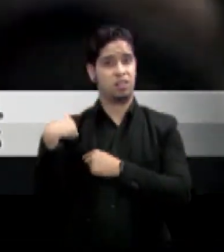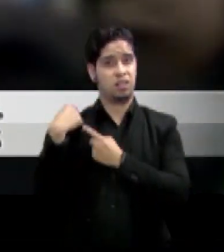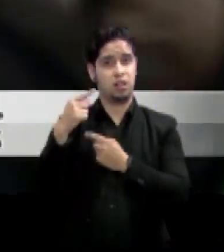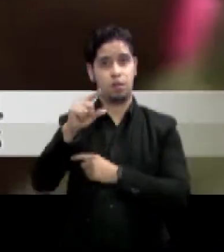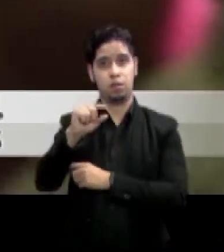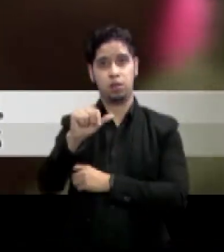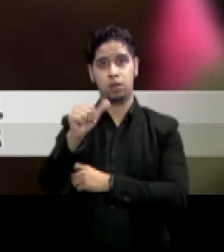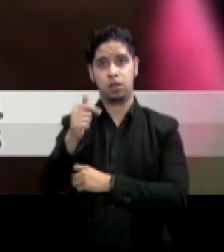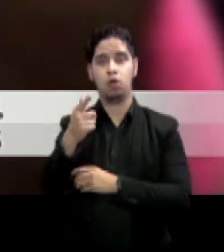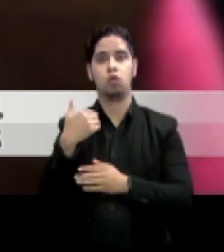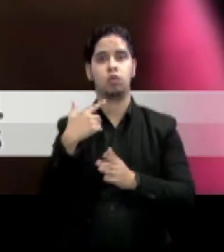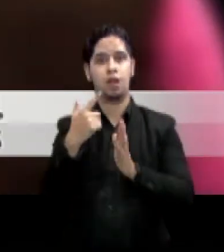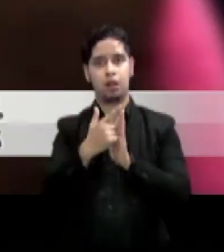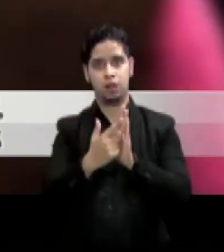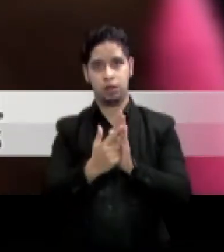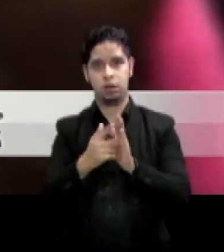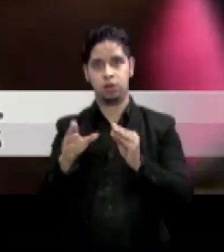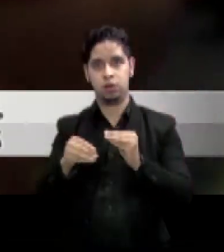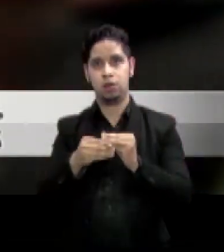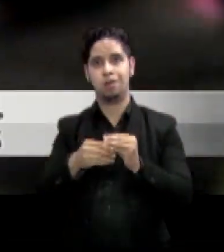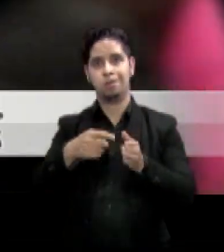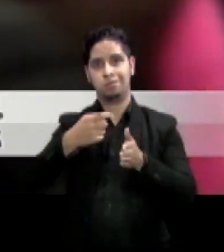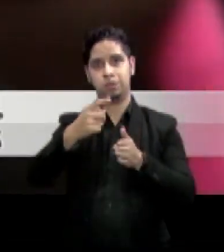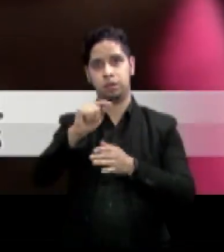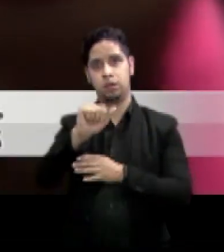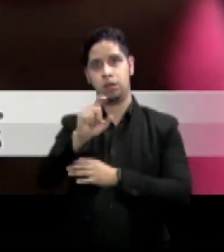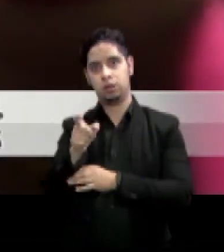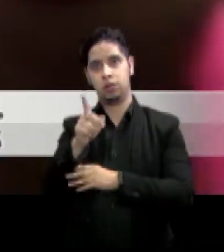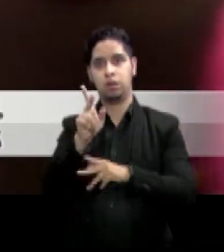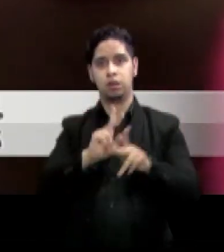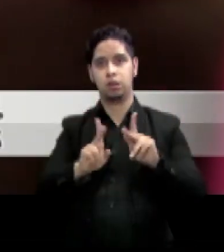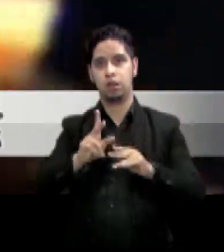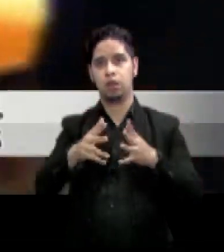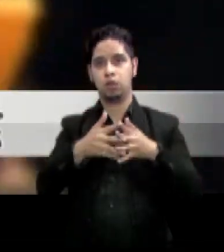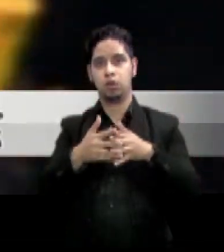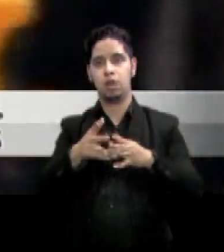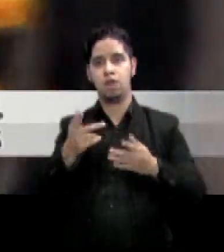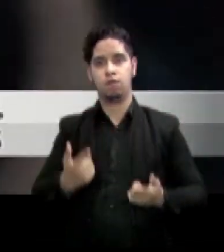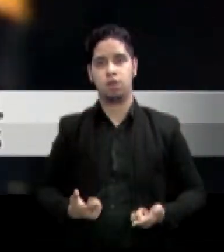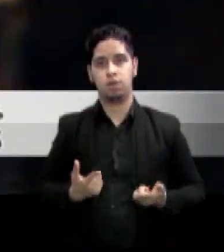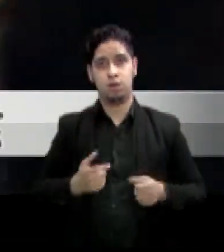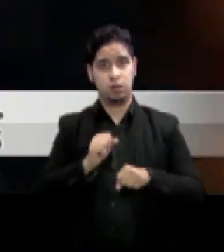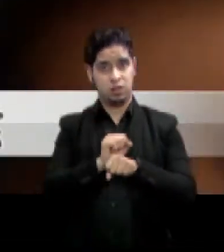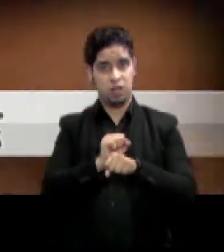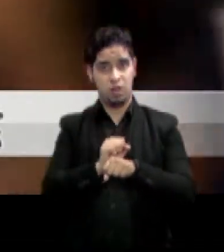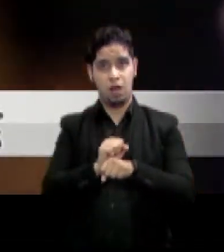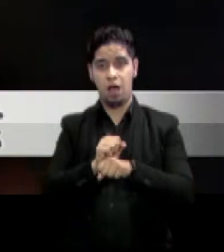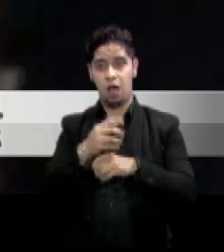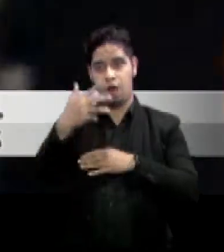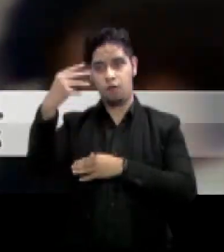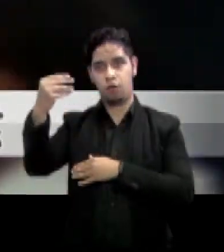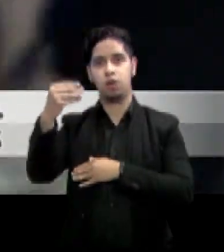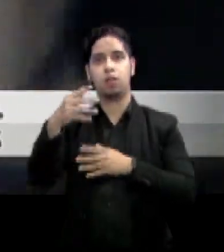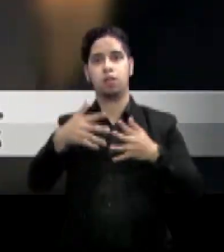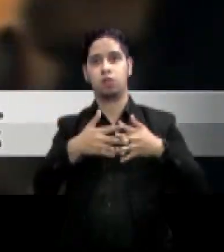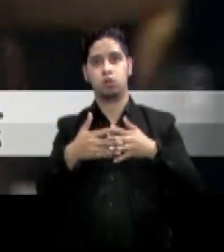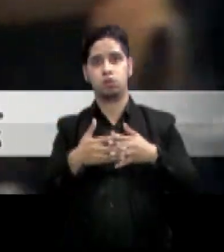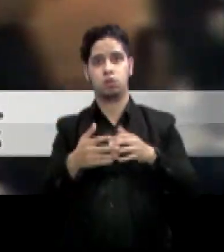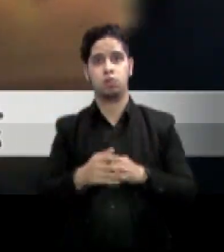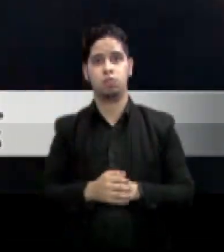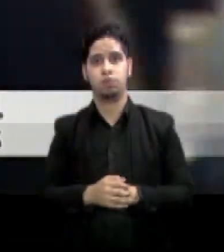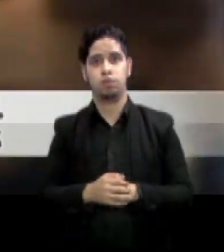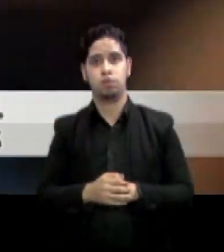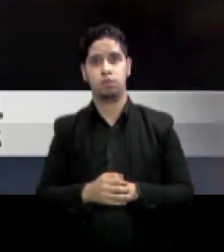una ley que cobra impuestos a los estadounidenses que viven y trabajan en el extranjero. Al momento hay aproximadamente 6 millones